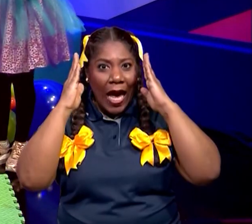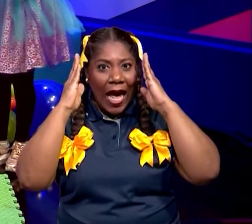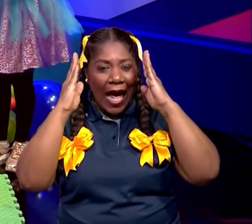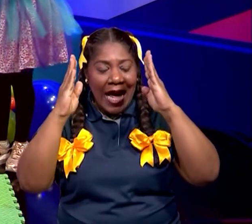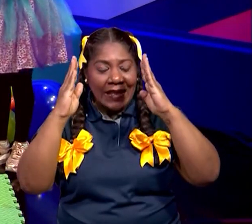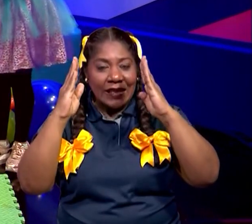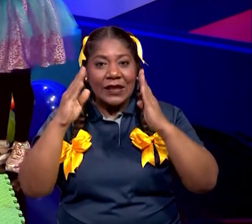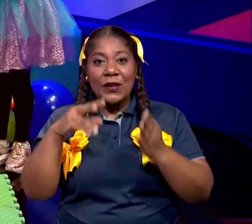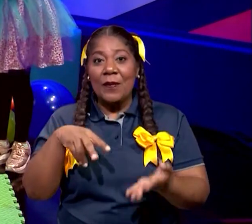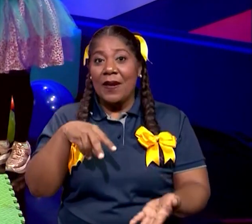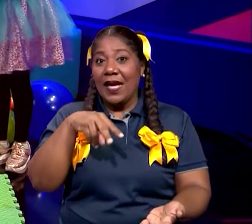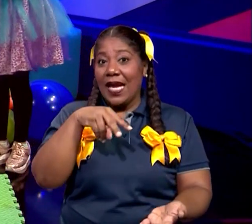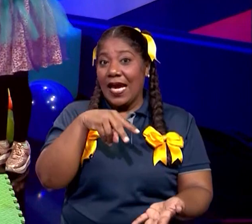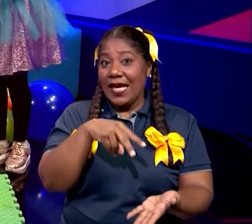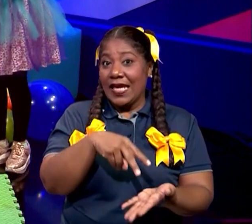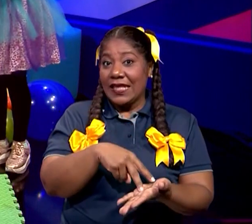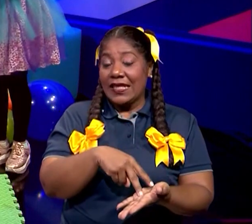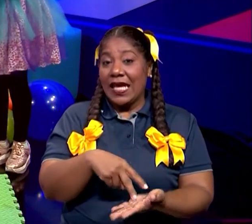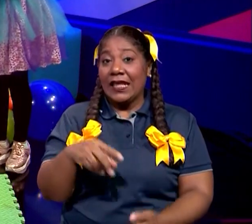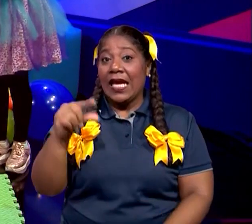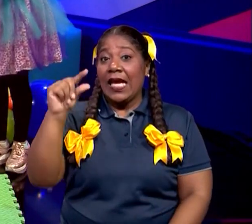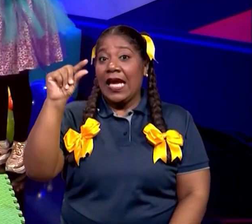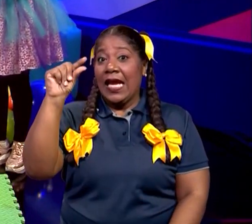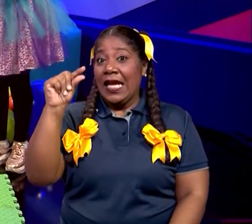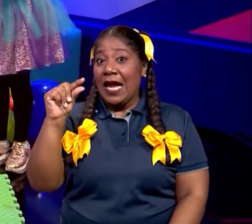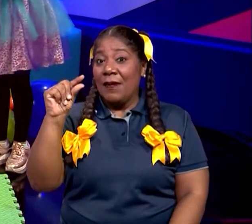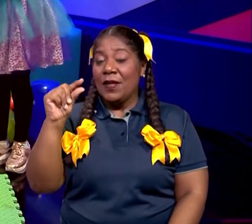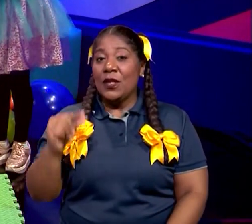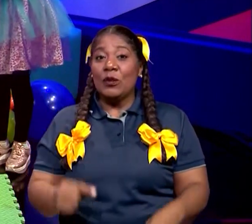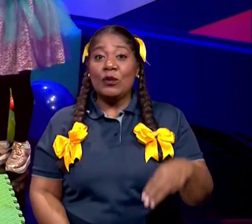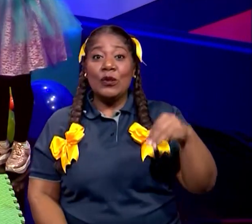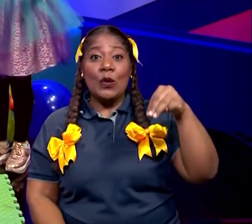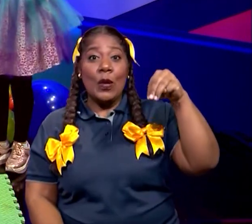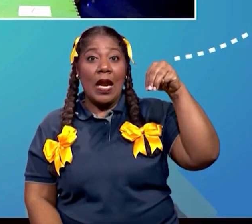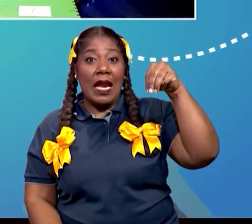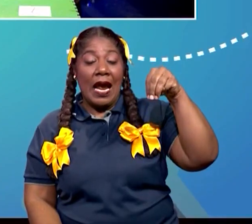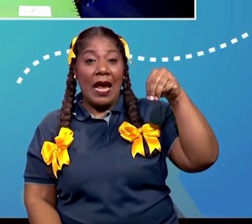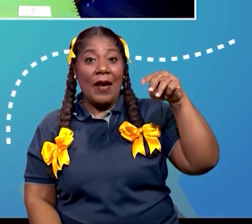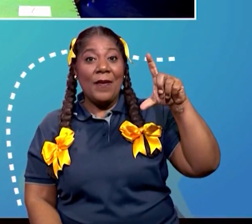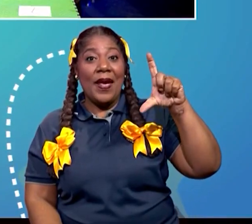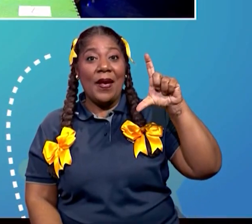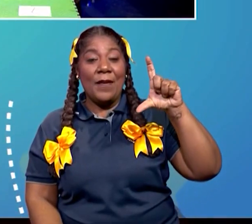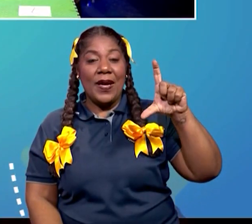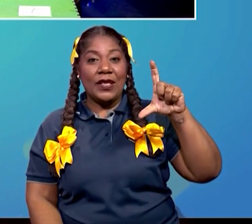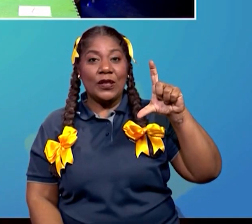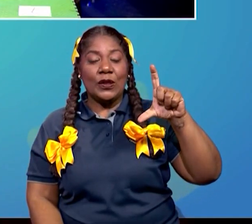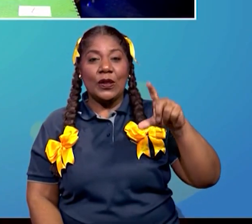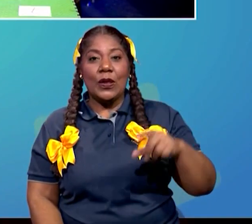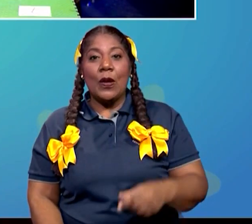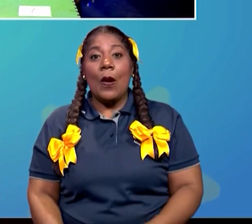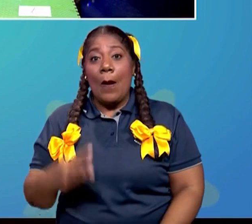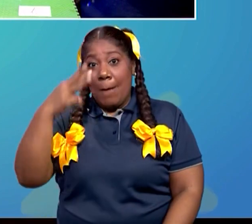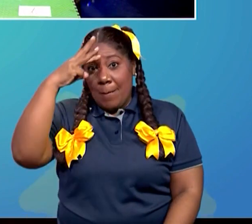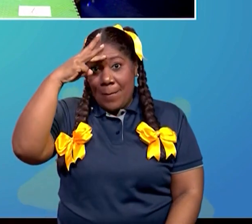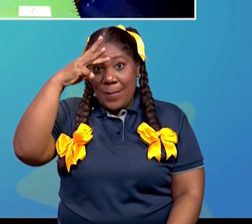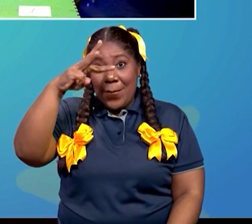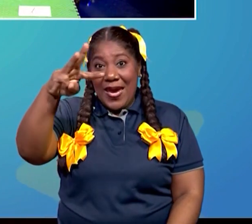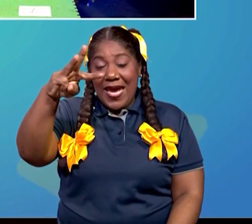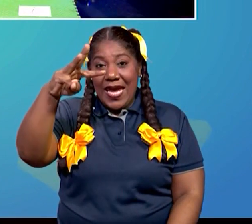Y tienes que saltar. Ya la maestra te explicó. Vamos a ver. La primera palabra es... ¡México!